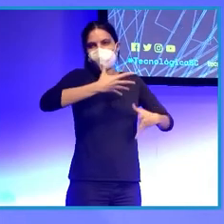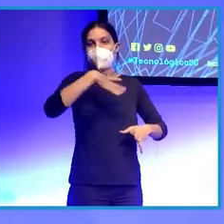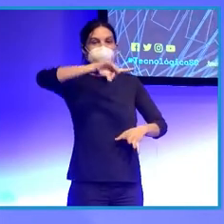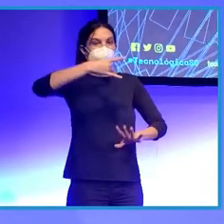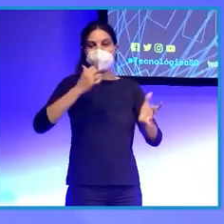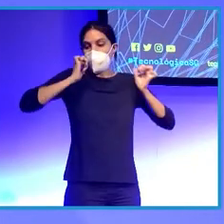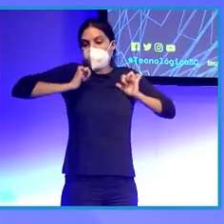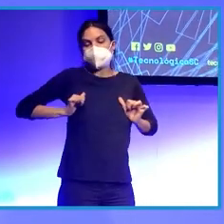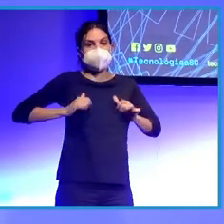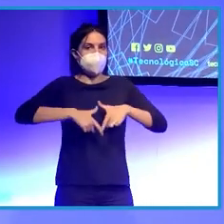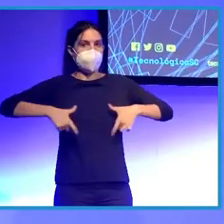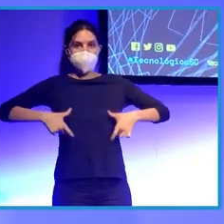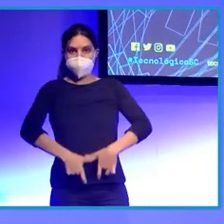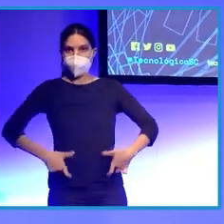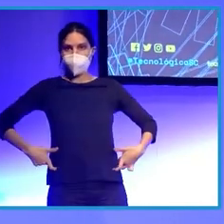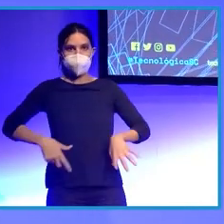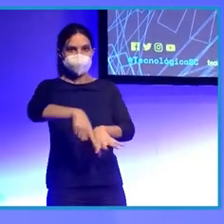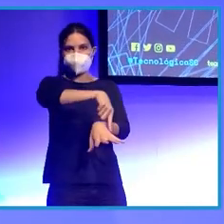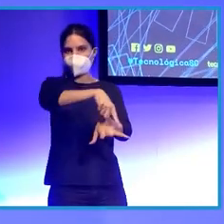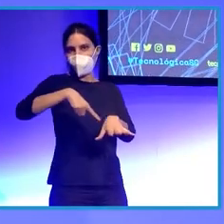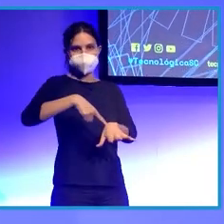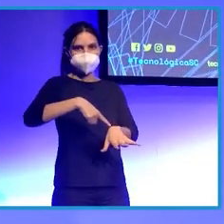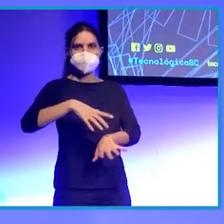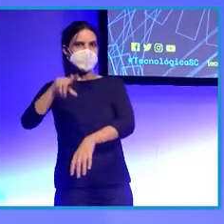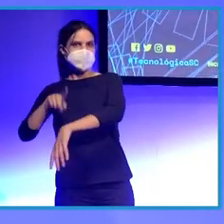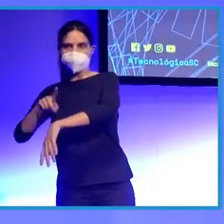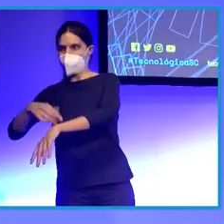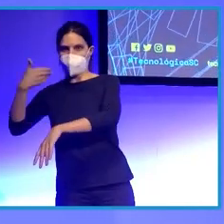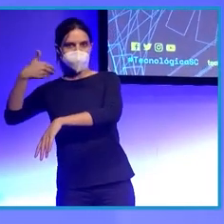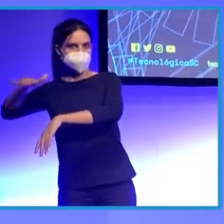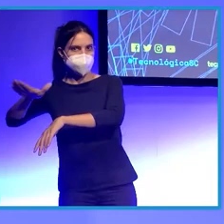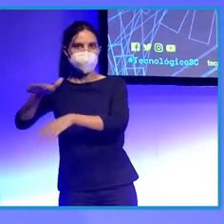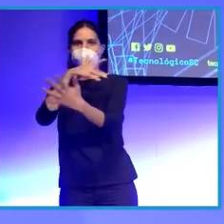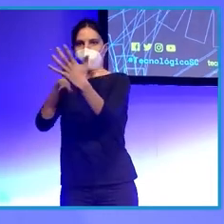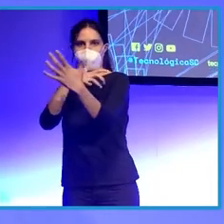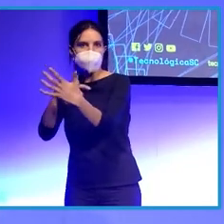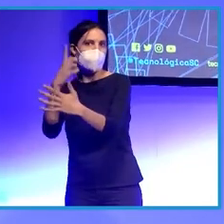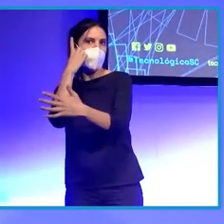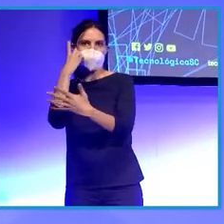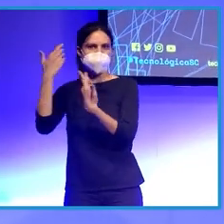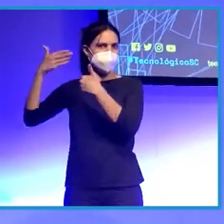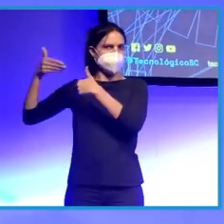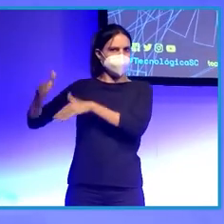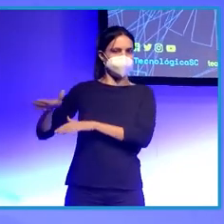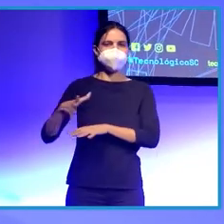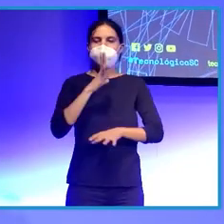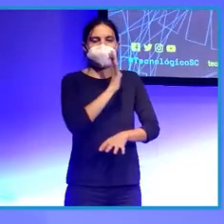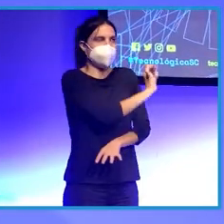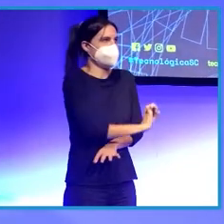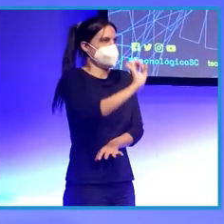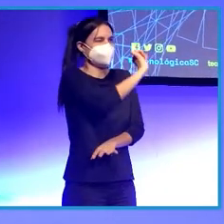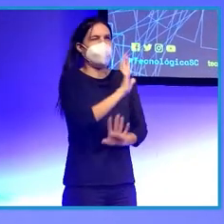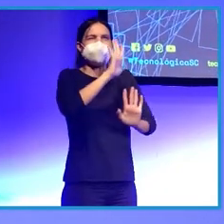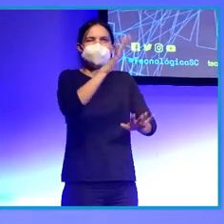mochila con bañadores y cholas. Sin reloj, sin portátil, sin móvil. Una maravilla. Ahora bien, llevo un tiempo